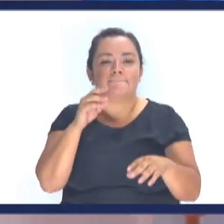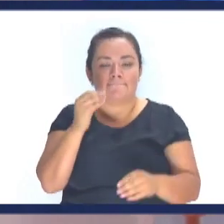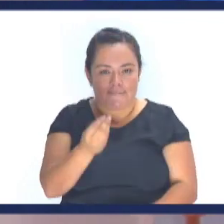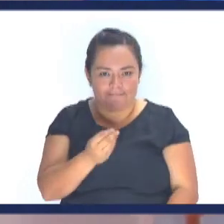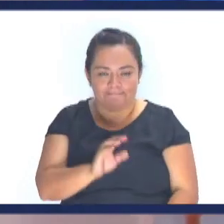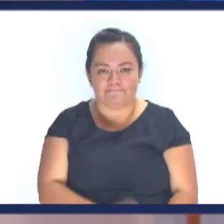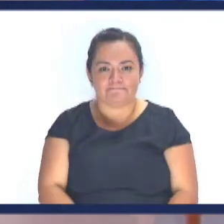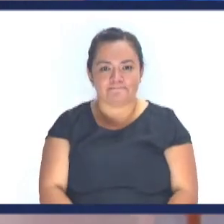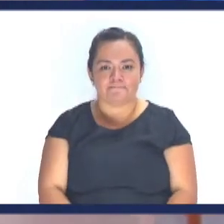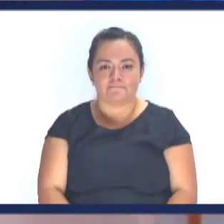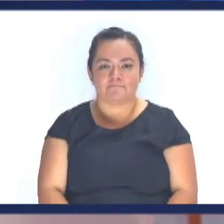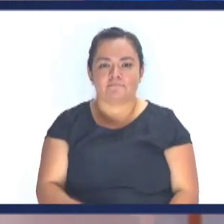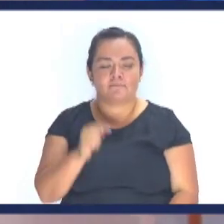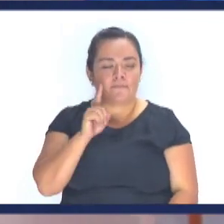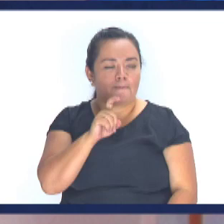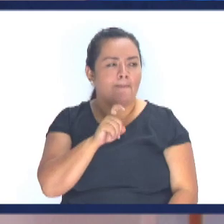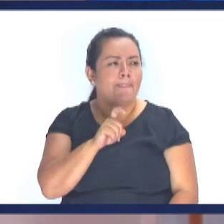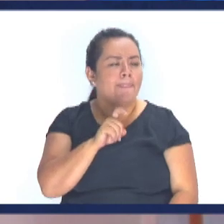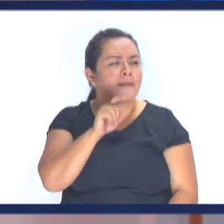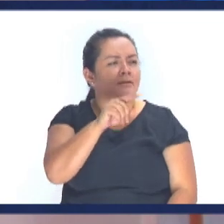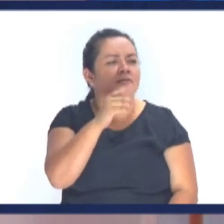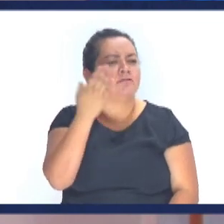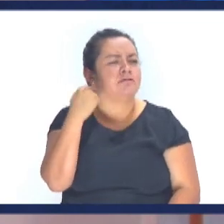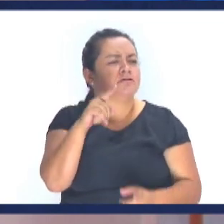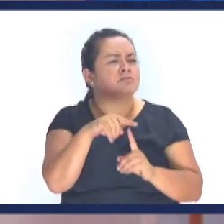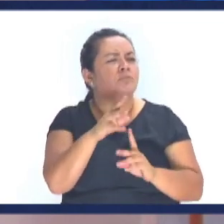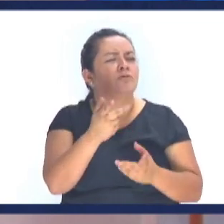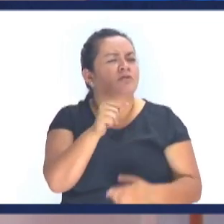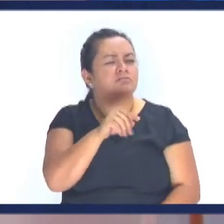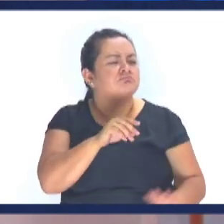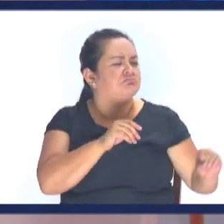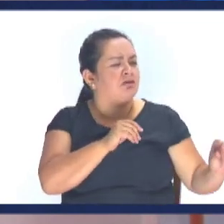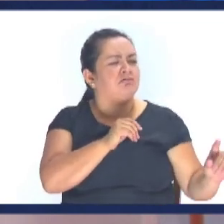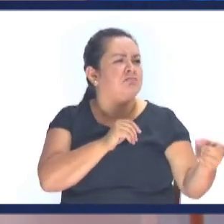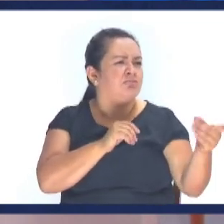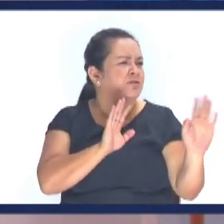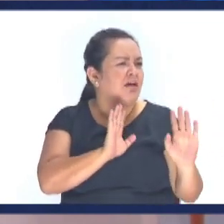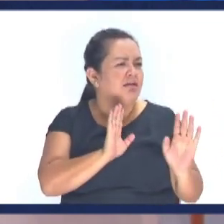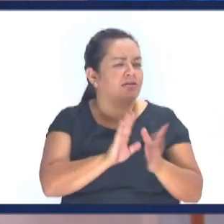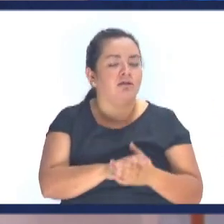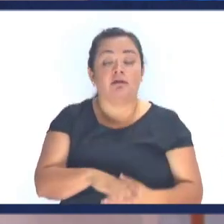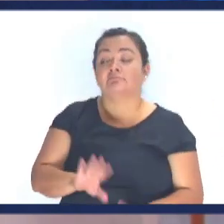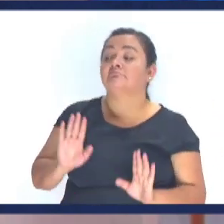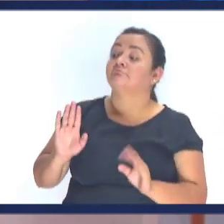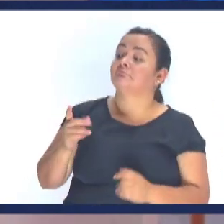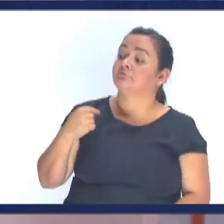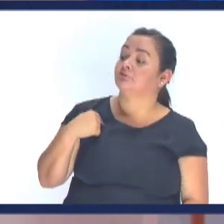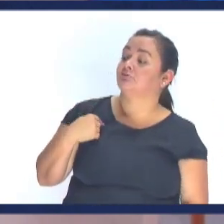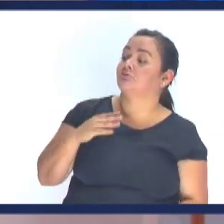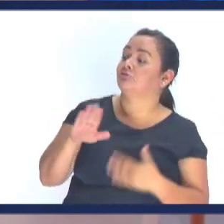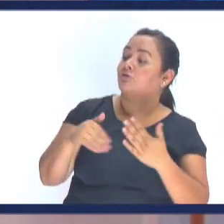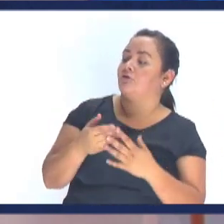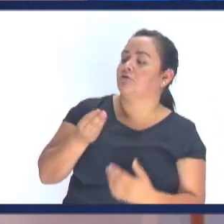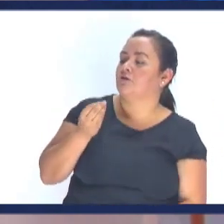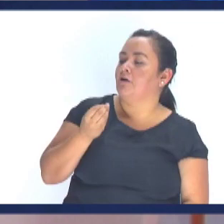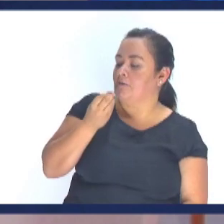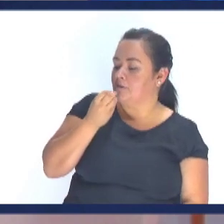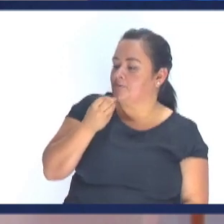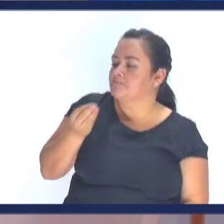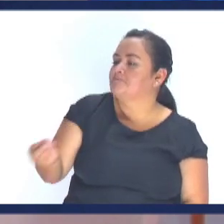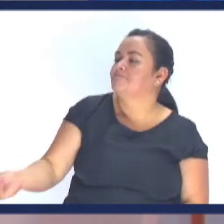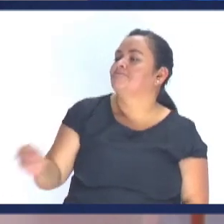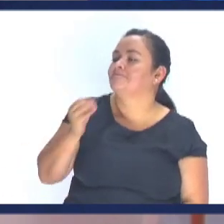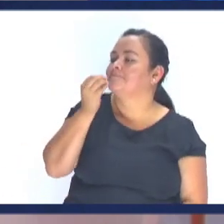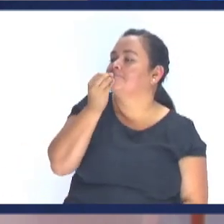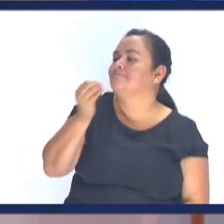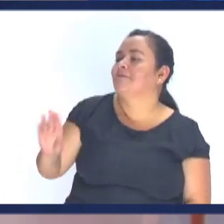respeto Le pregunto al tío Tío ¿Y a vos por qué El perro no te ladra? Ah me dijo el tío Porque yo todos los días Le traigo una